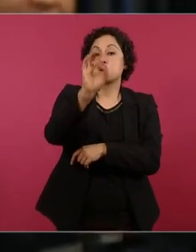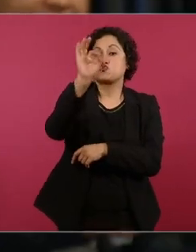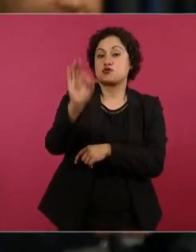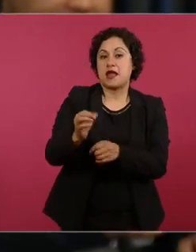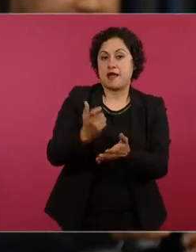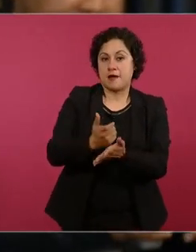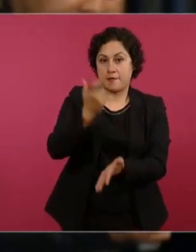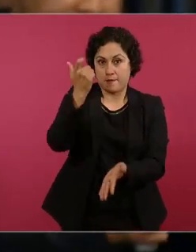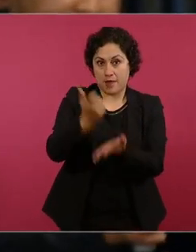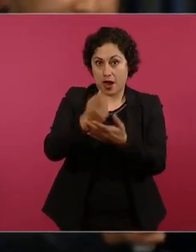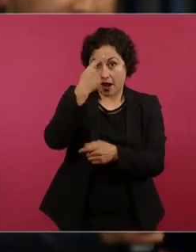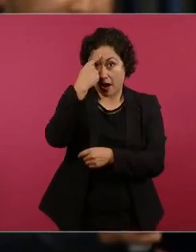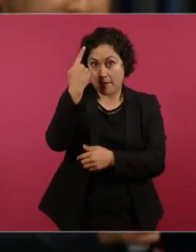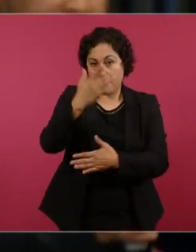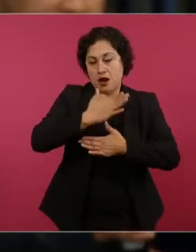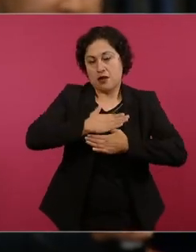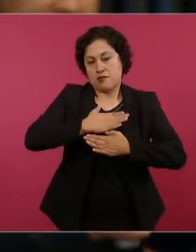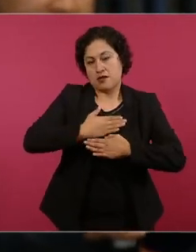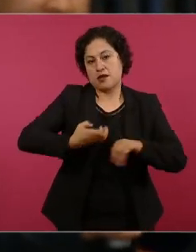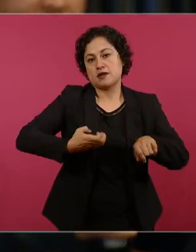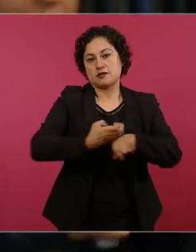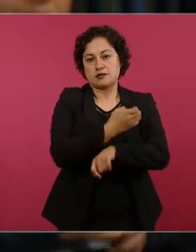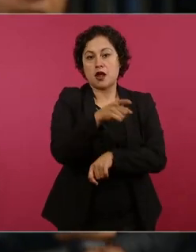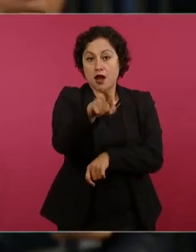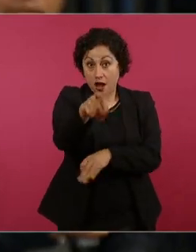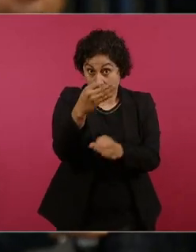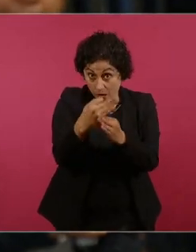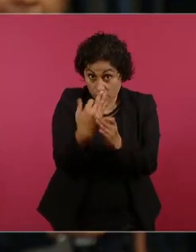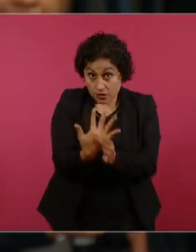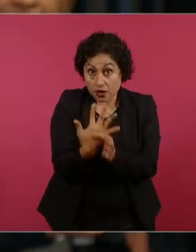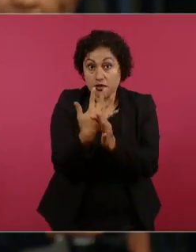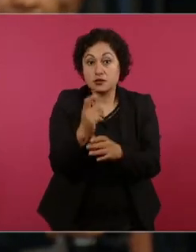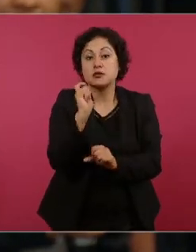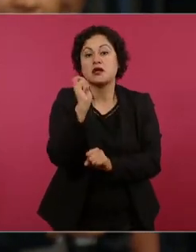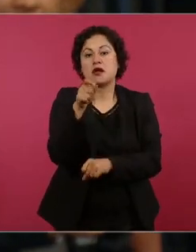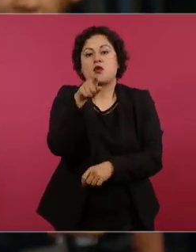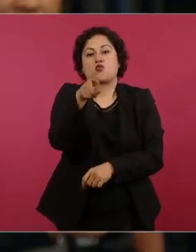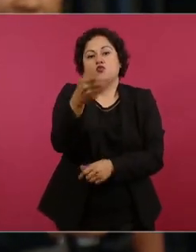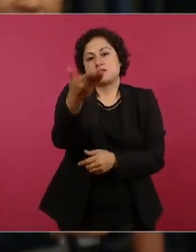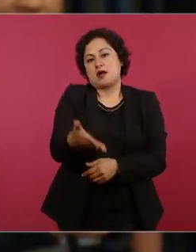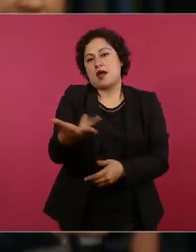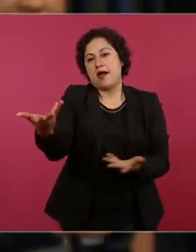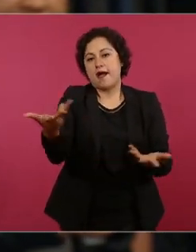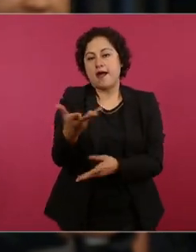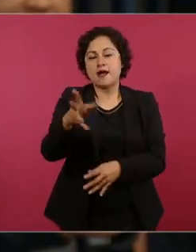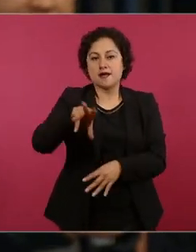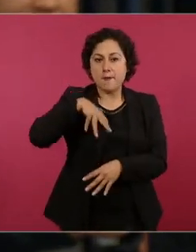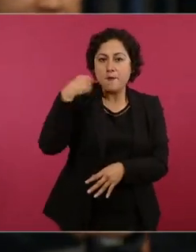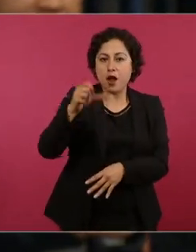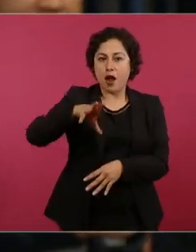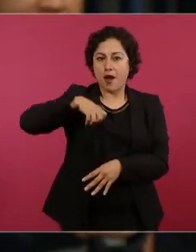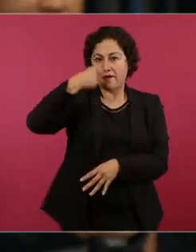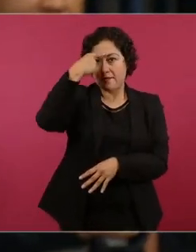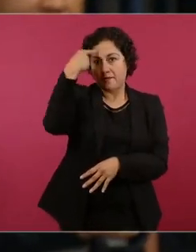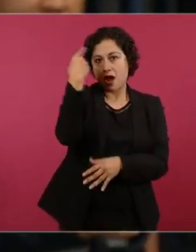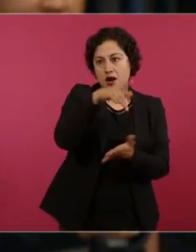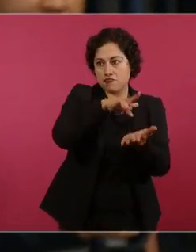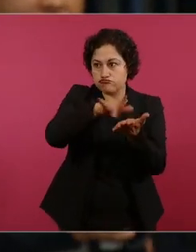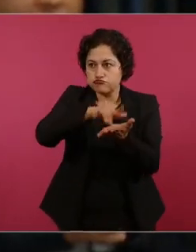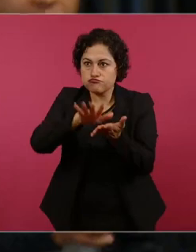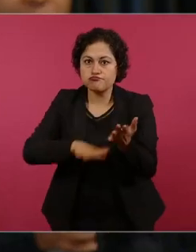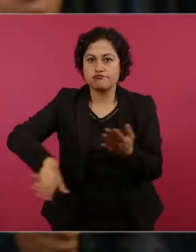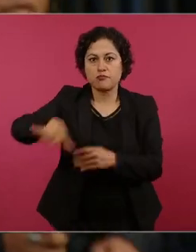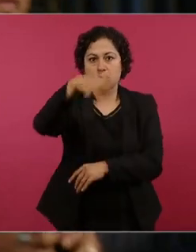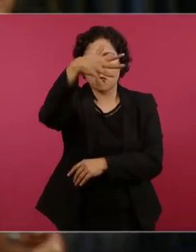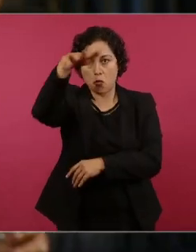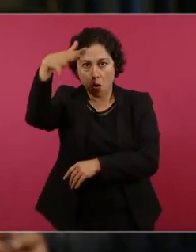usted ha hecho lo dice ahorita el esfuerzo por entregar las pensiones de bienestar por ejemplo a los adultos mayores son